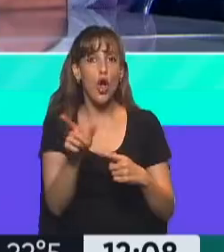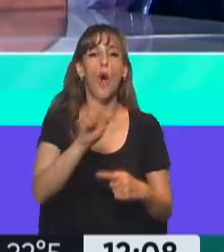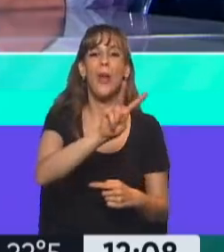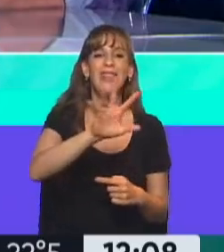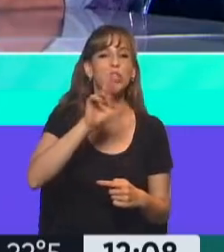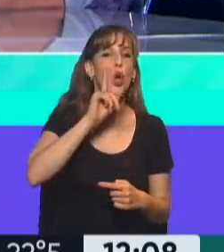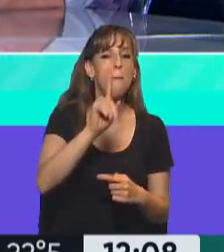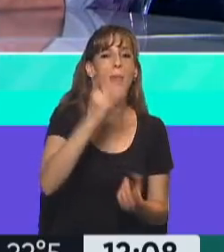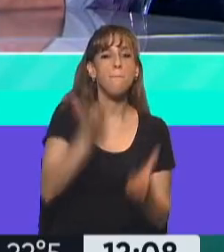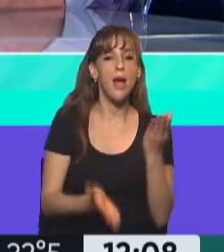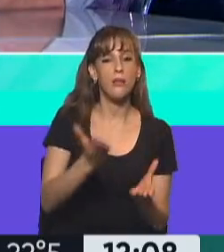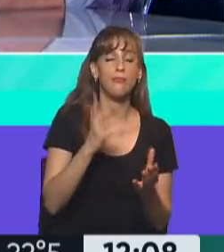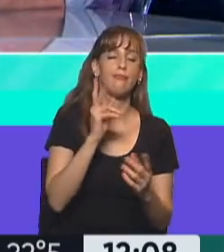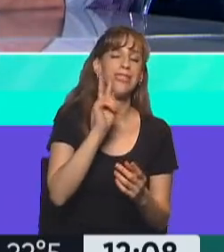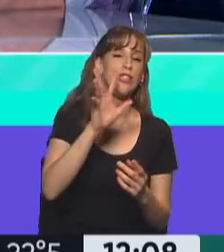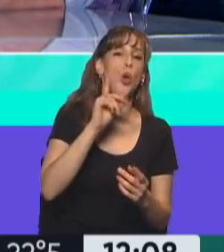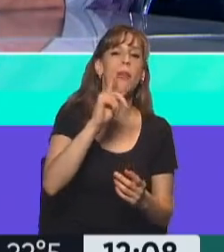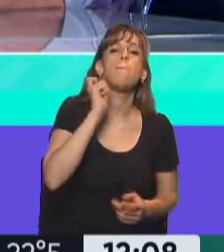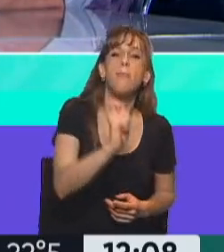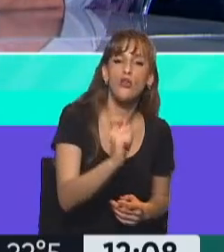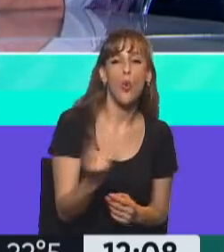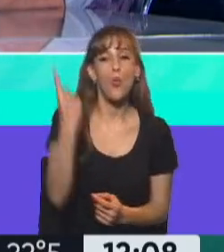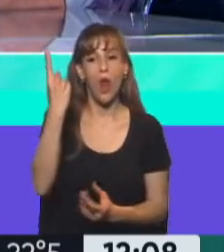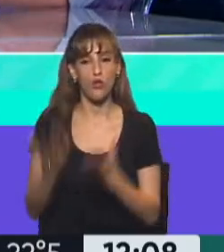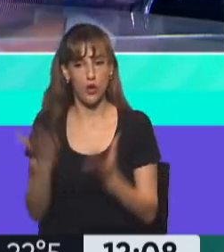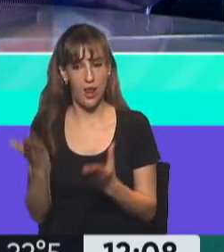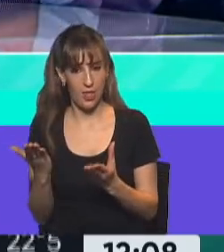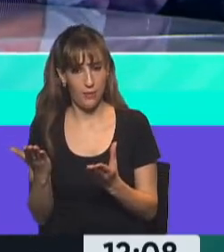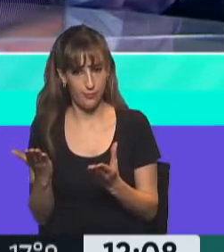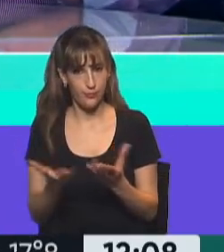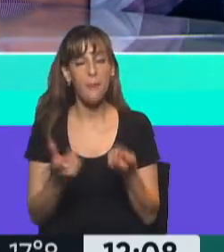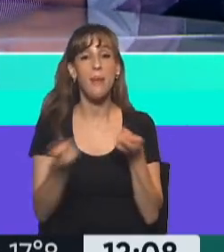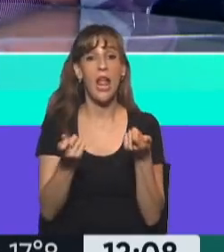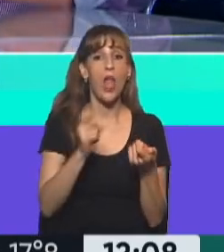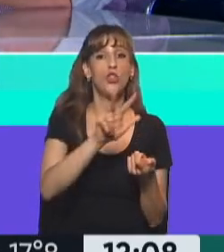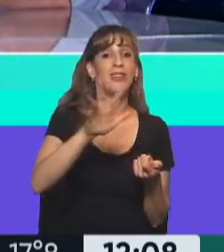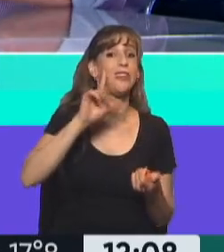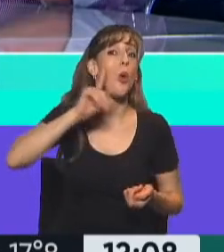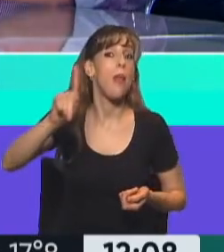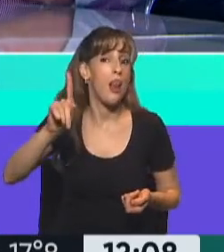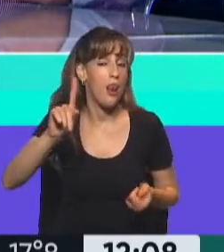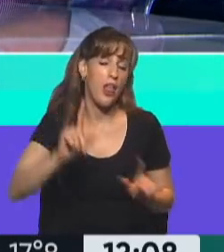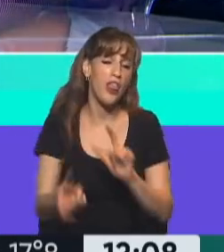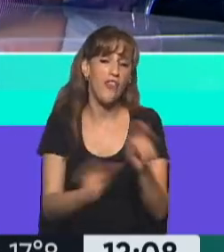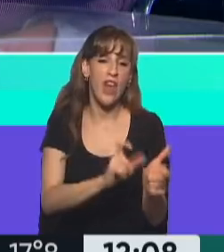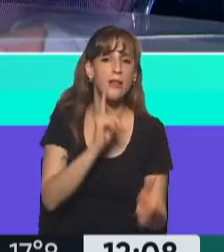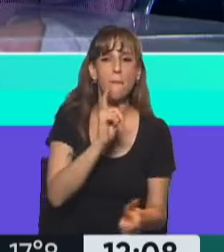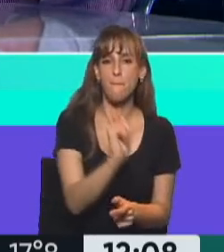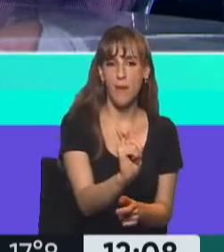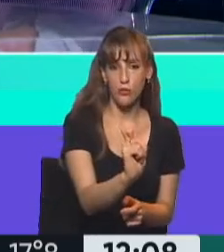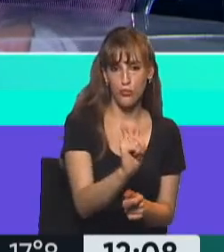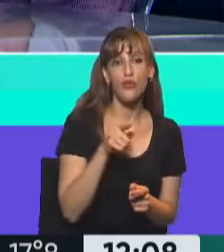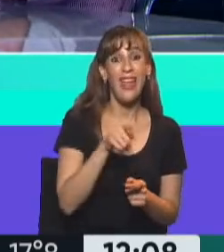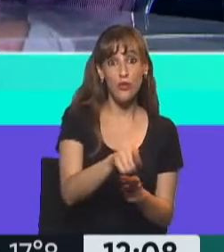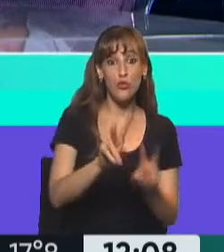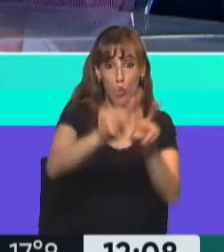la tonelada. Pensemos que hoy está 35.000 en el mercado, hay una diferencia de mil pesos. Y que de ahí eso vaya para los